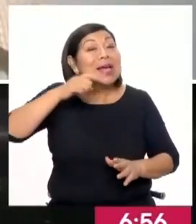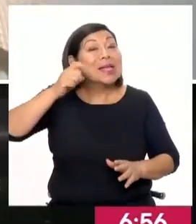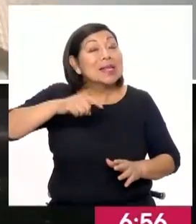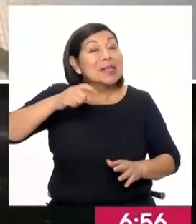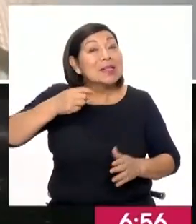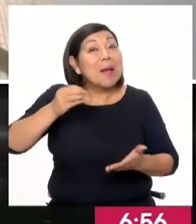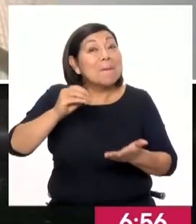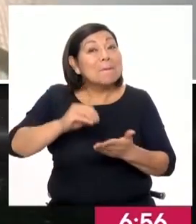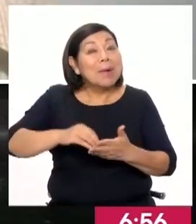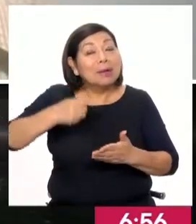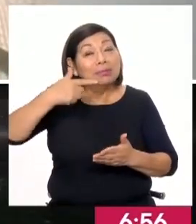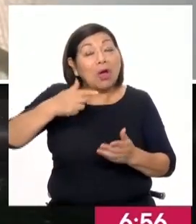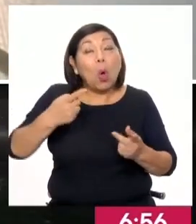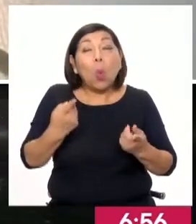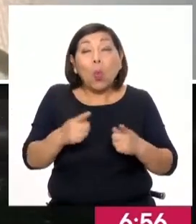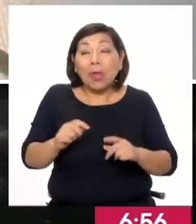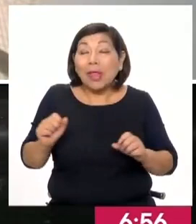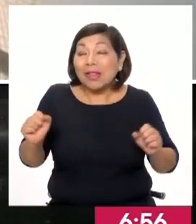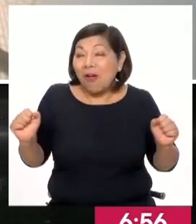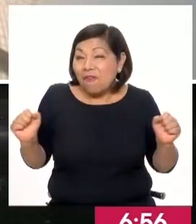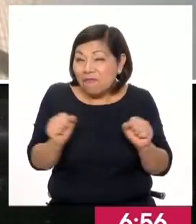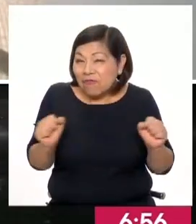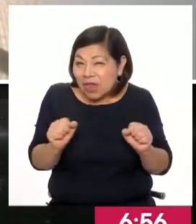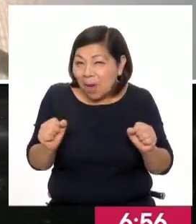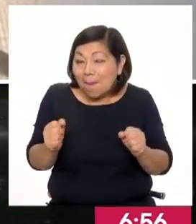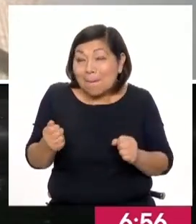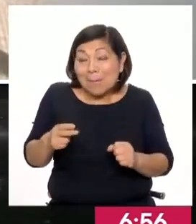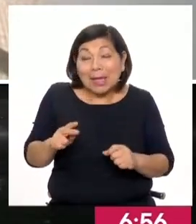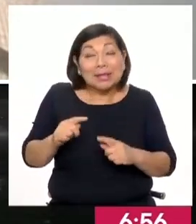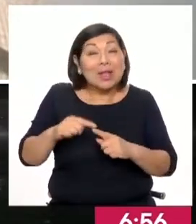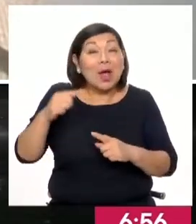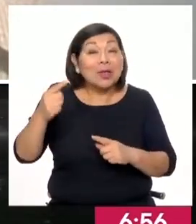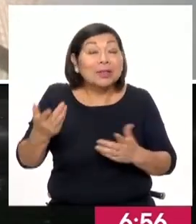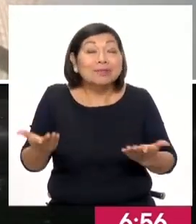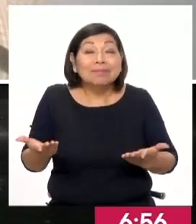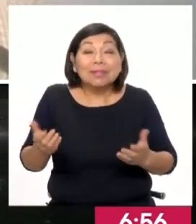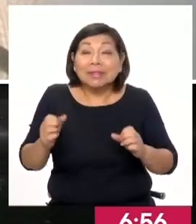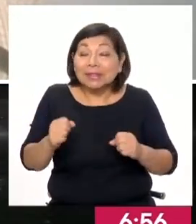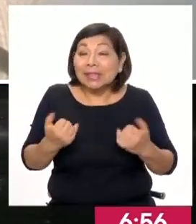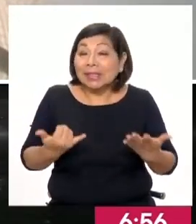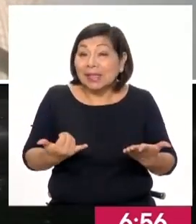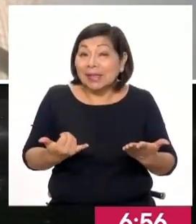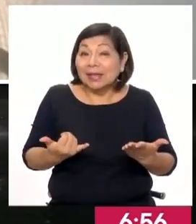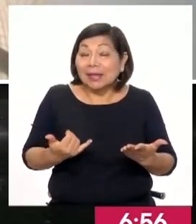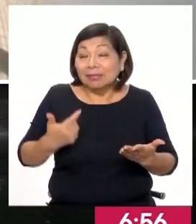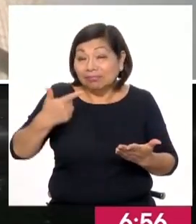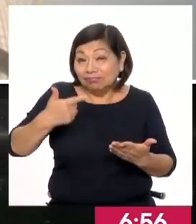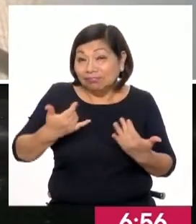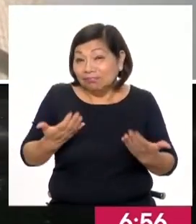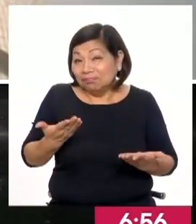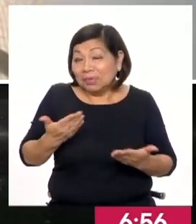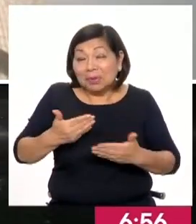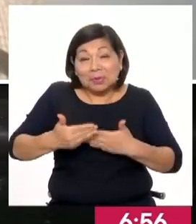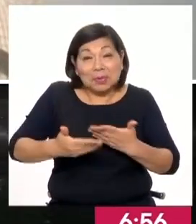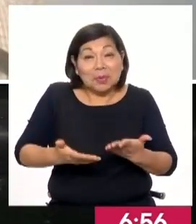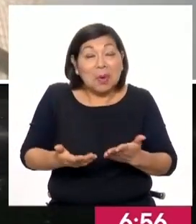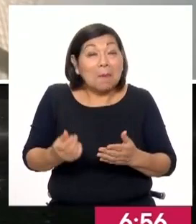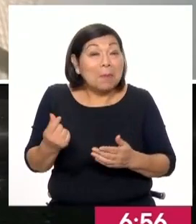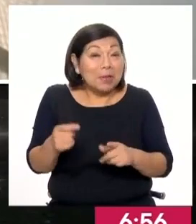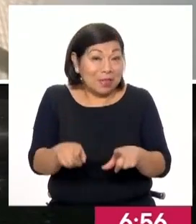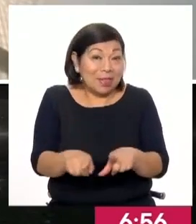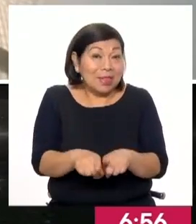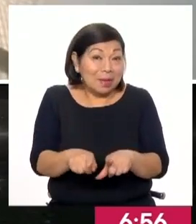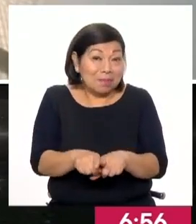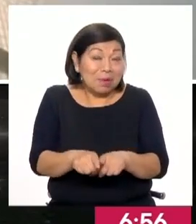combustible cuando se trata del frío y hay mucho más demanda allá. Entonces, si cede el combustible por consecuencia, de pronto también